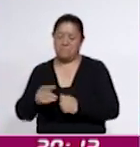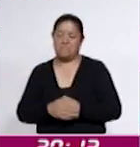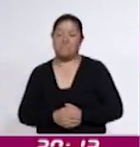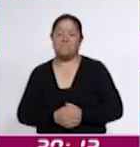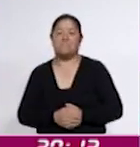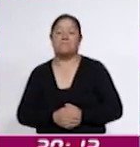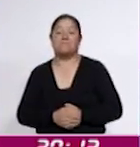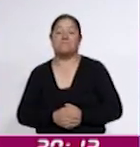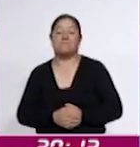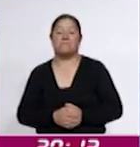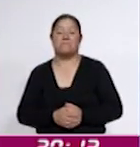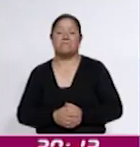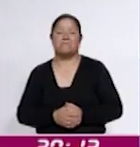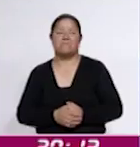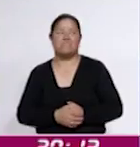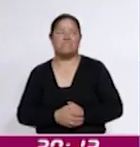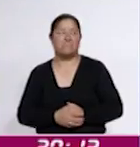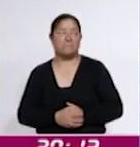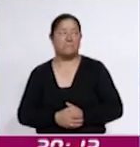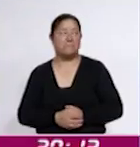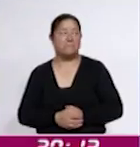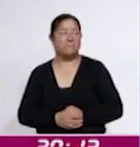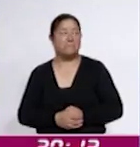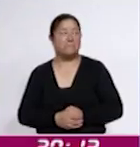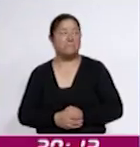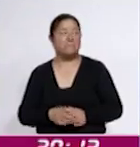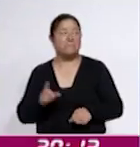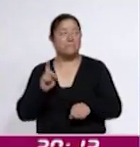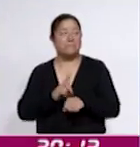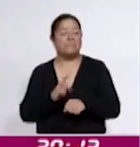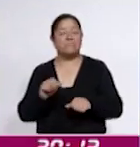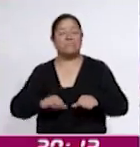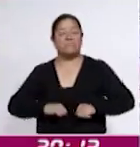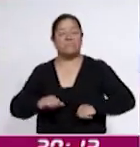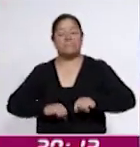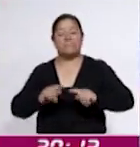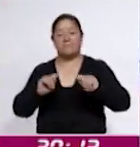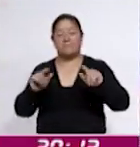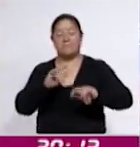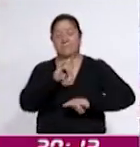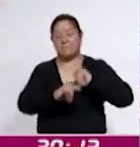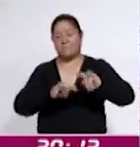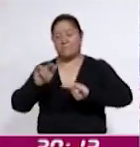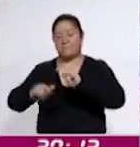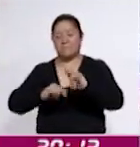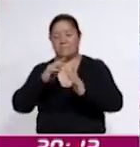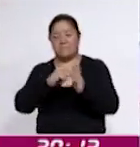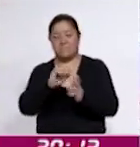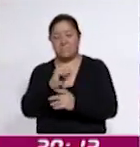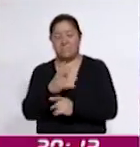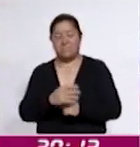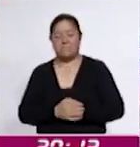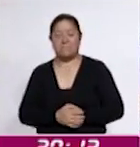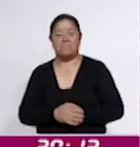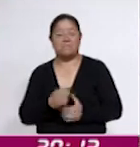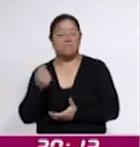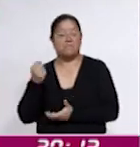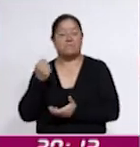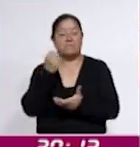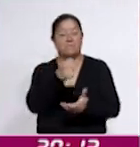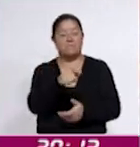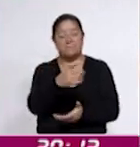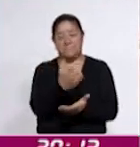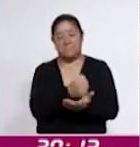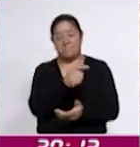experiencia. En el marco de las actividades de Tlaxcala a Feria de Ferias 2024, se entregaron los méritos